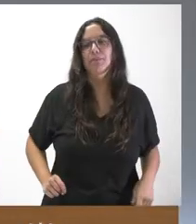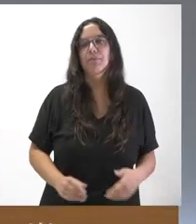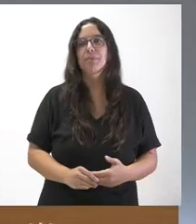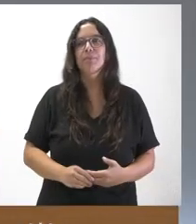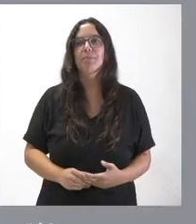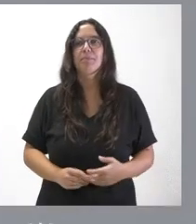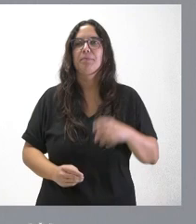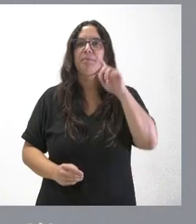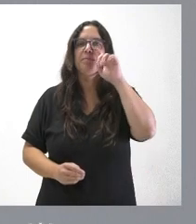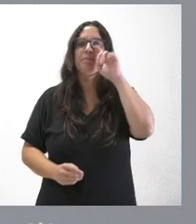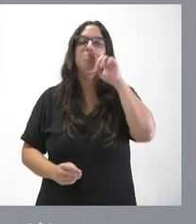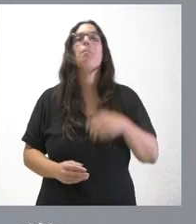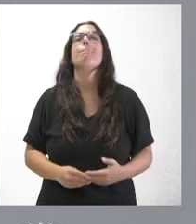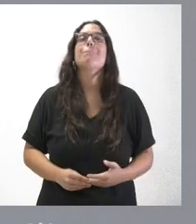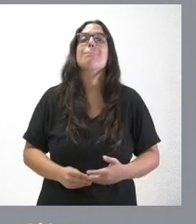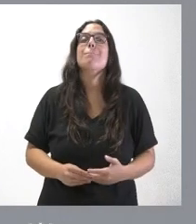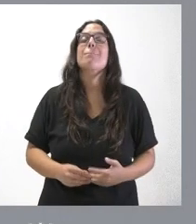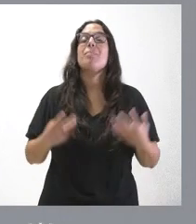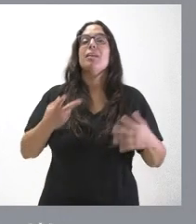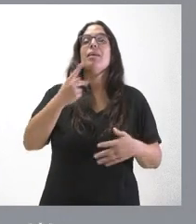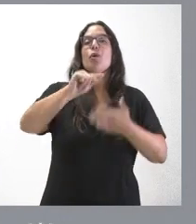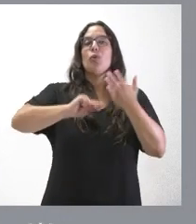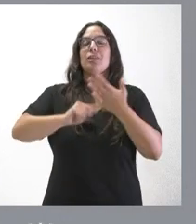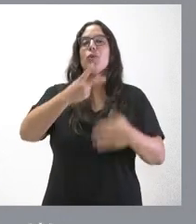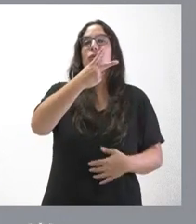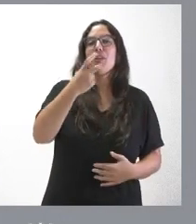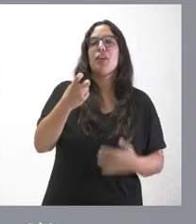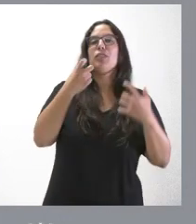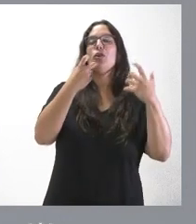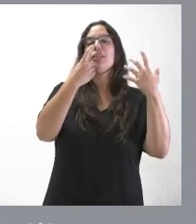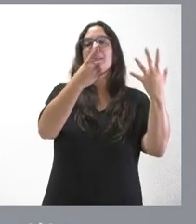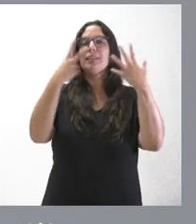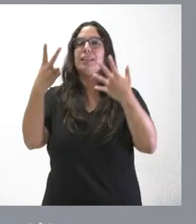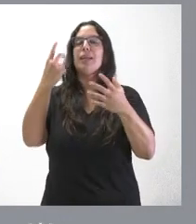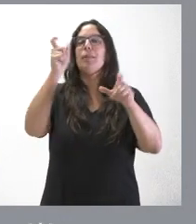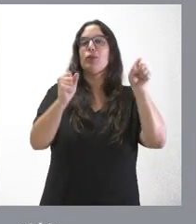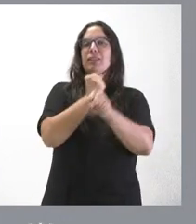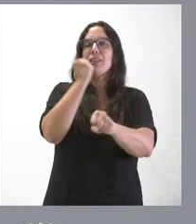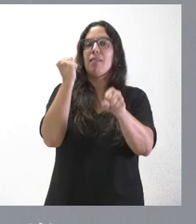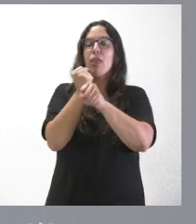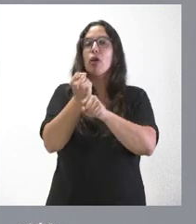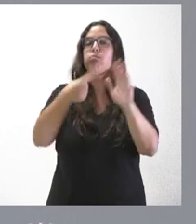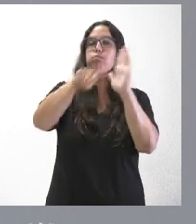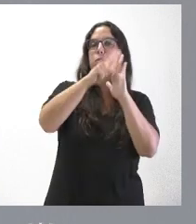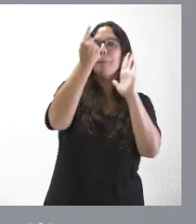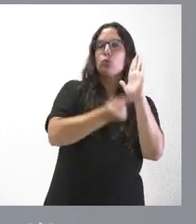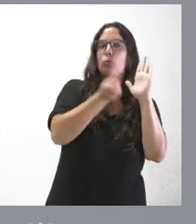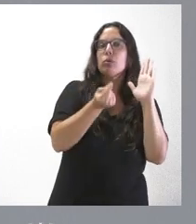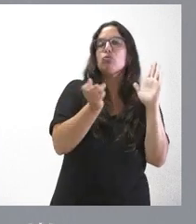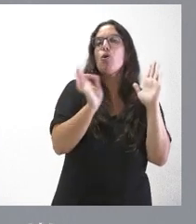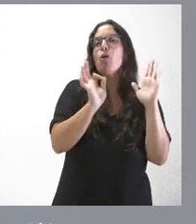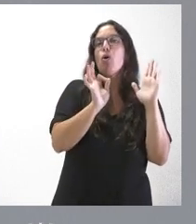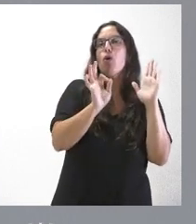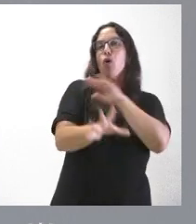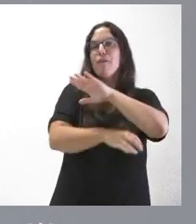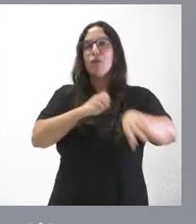Sí, sobre la contratación de estos 177 trabajadores, no sé si está previsto en los presupuestos o va a ser de